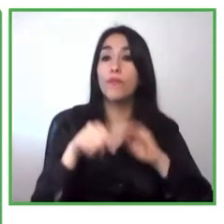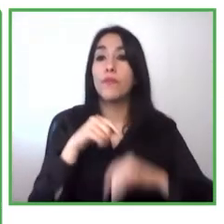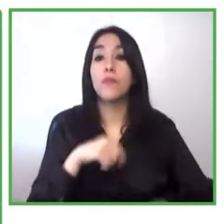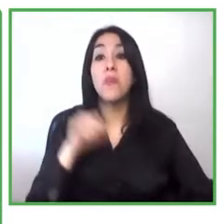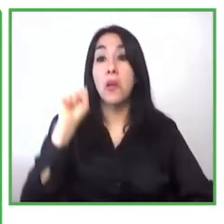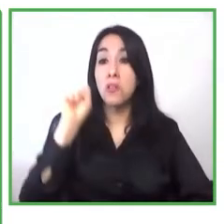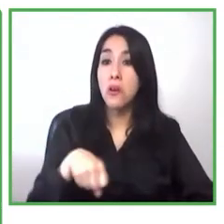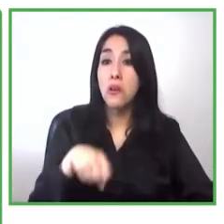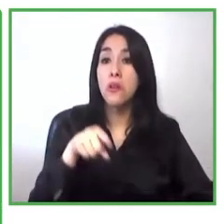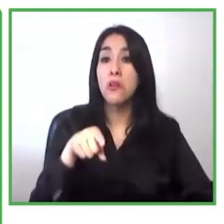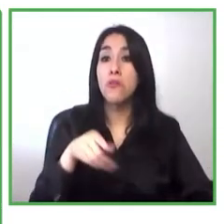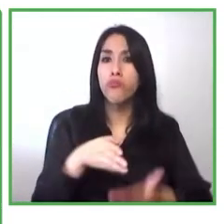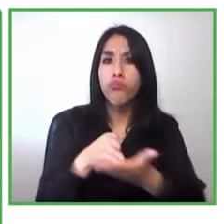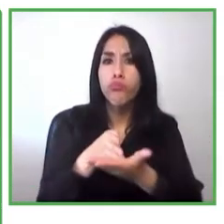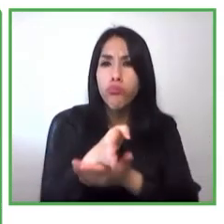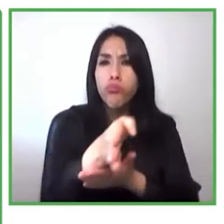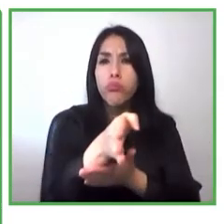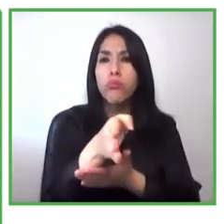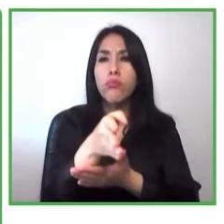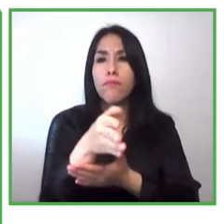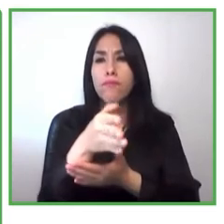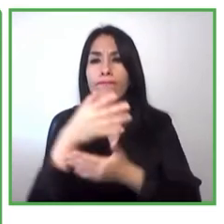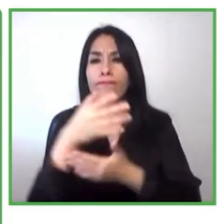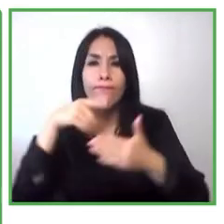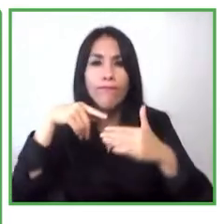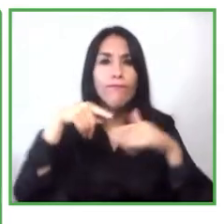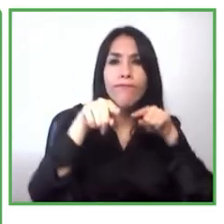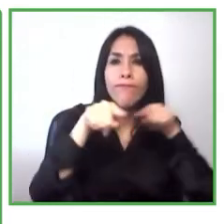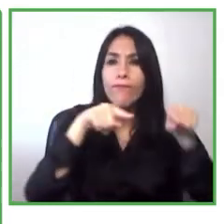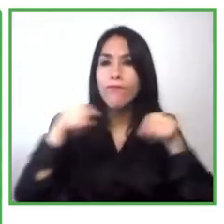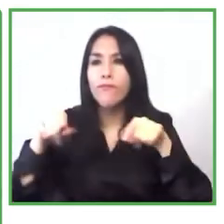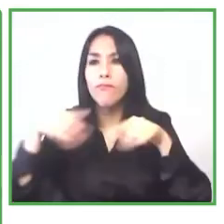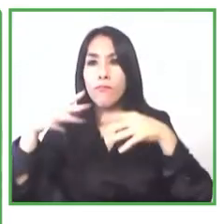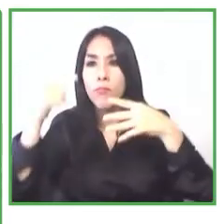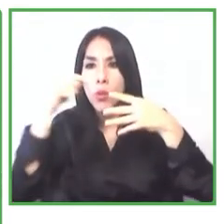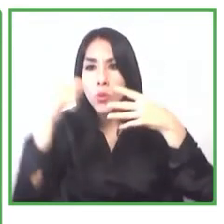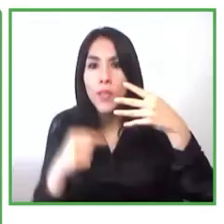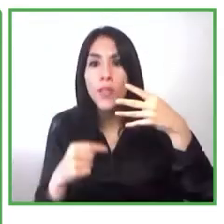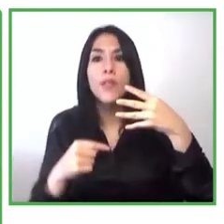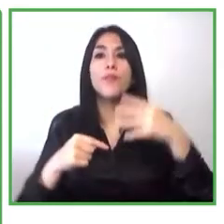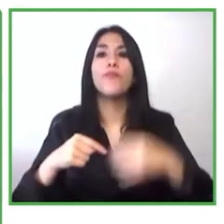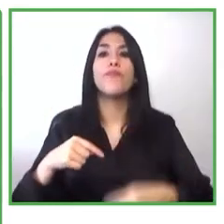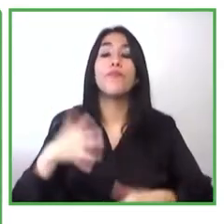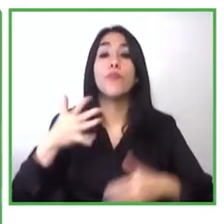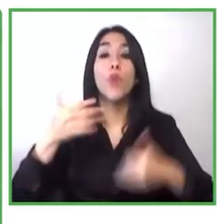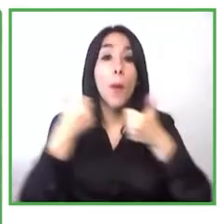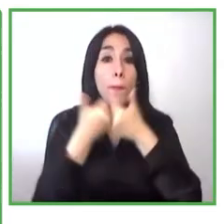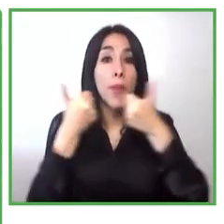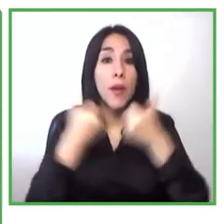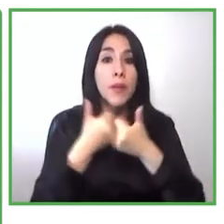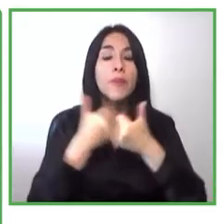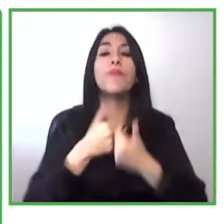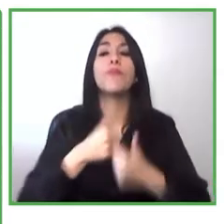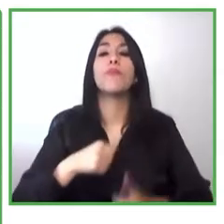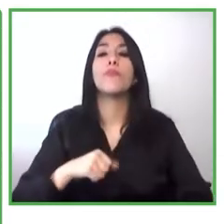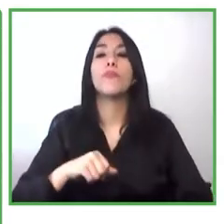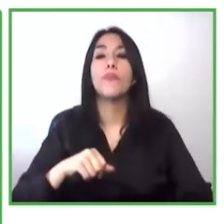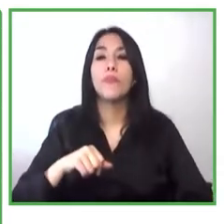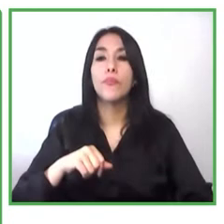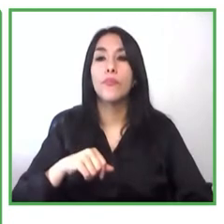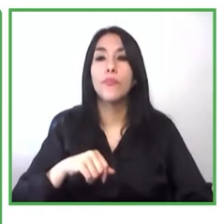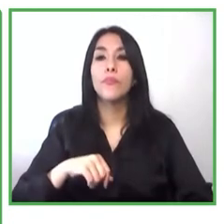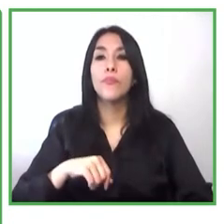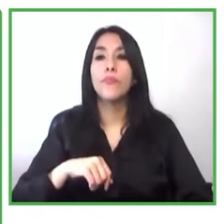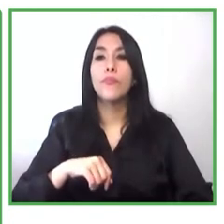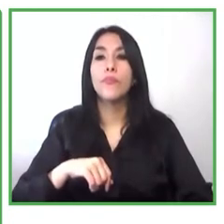elementos, competencias, información, motivaciones que requieren las personas con discapacidad como cualquier otra para